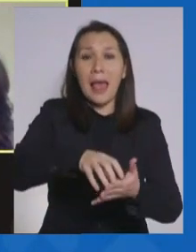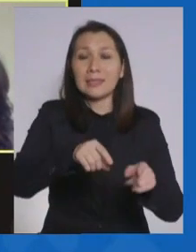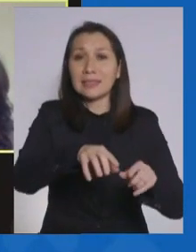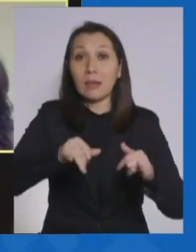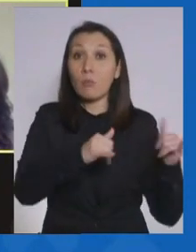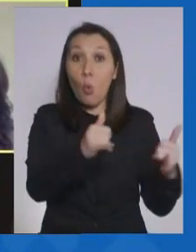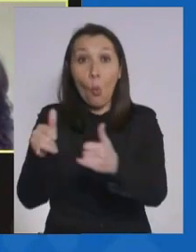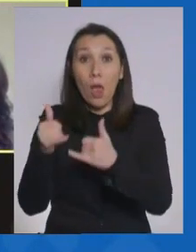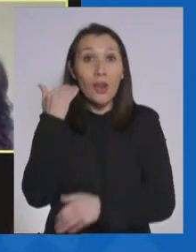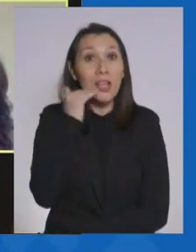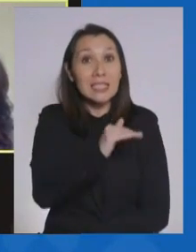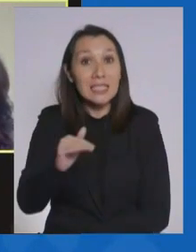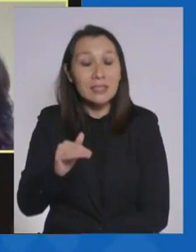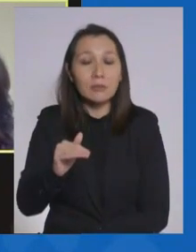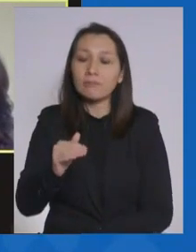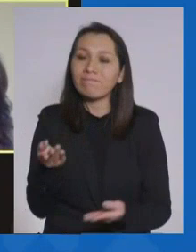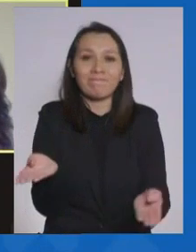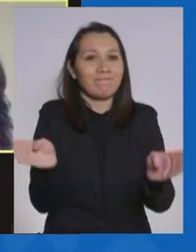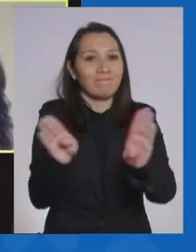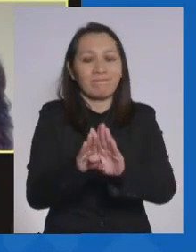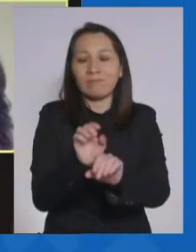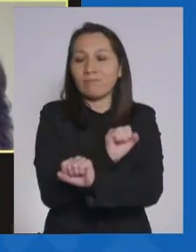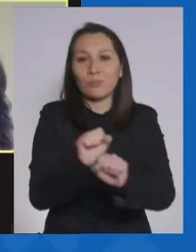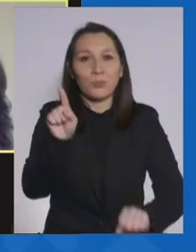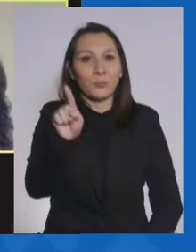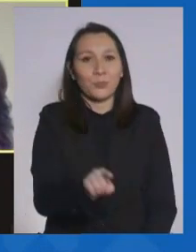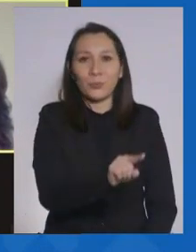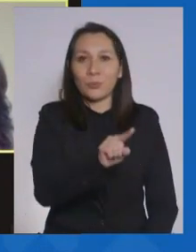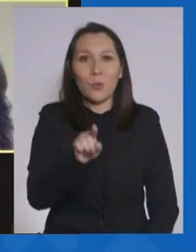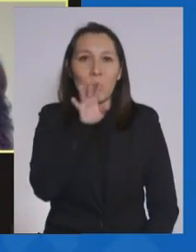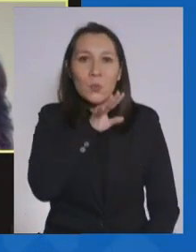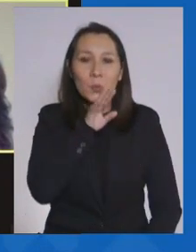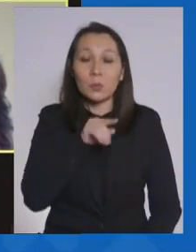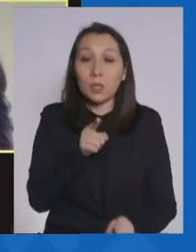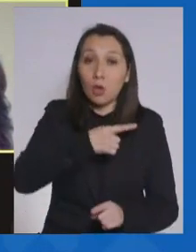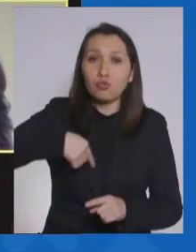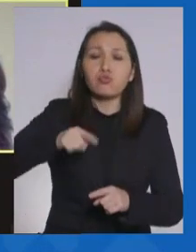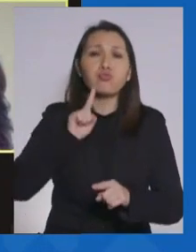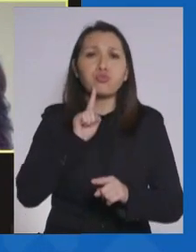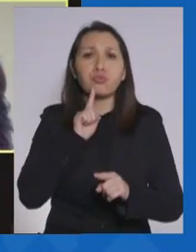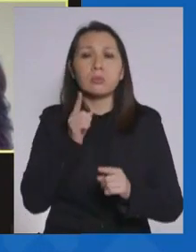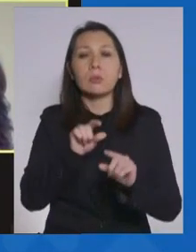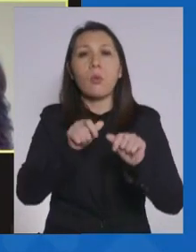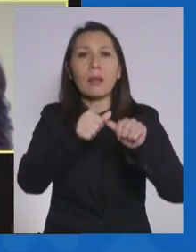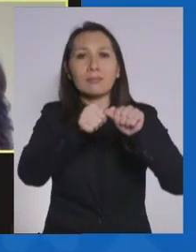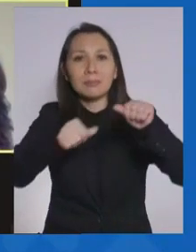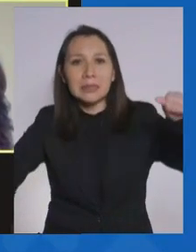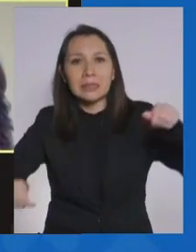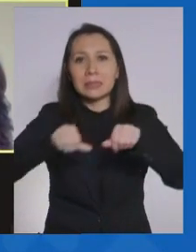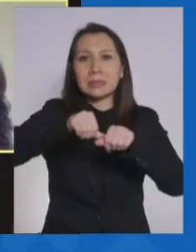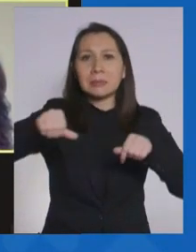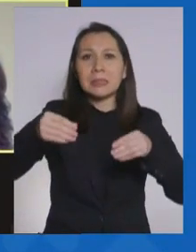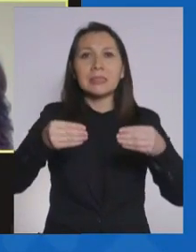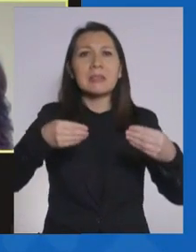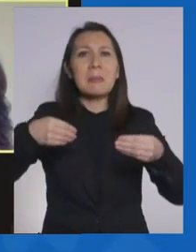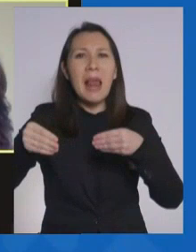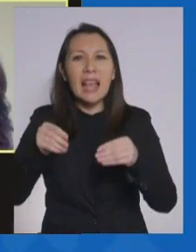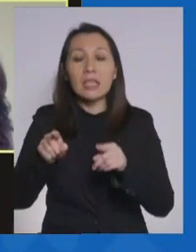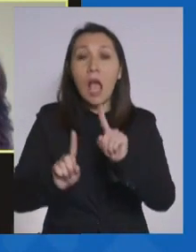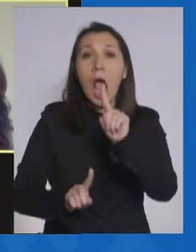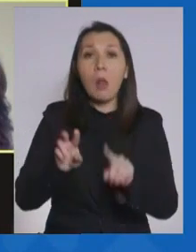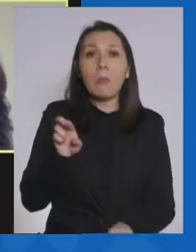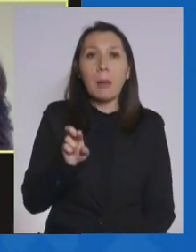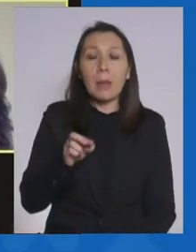juegos infantiles están cerrados y nosotros los tenemos cerrados con cintas plásticas. Y hemos visto que algunos